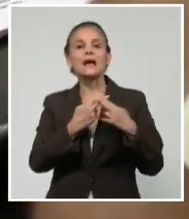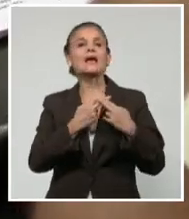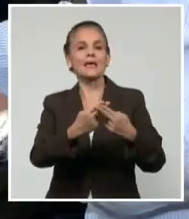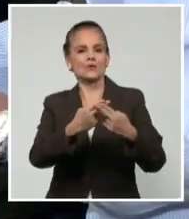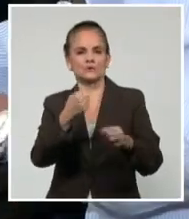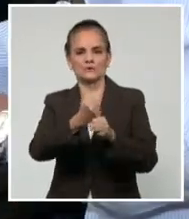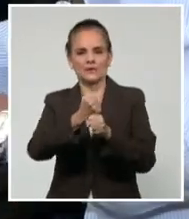Cuba.